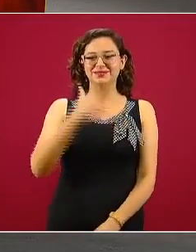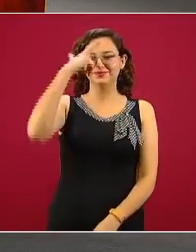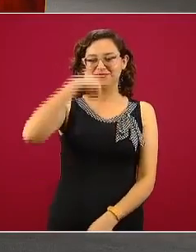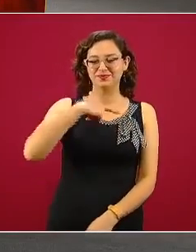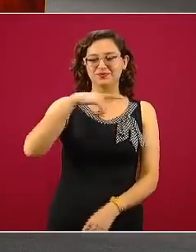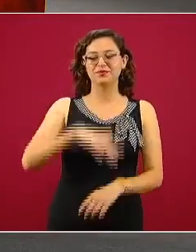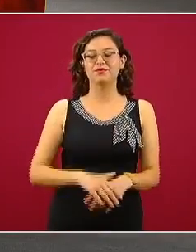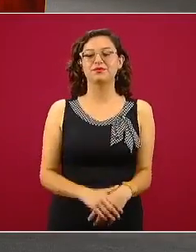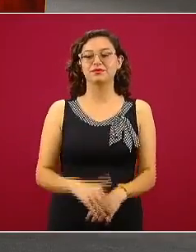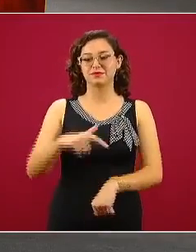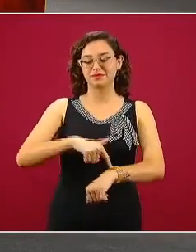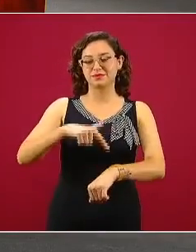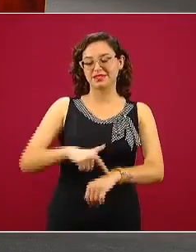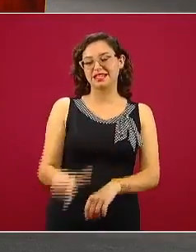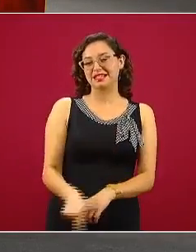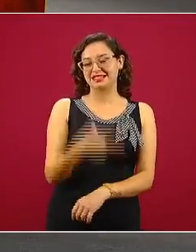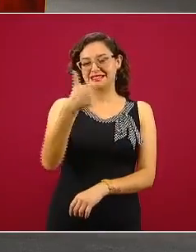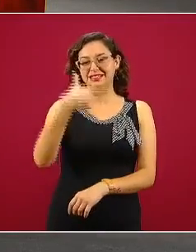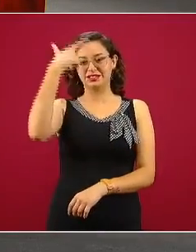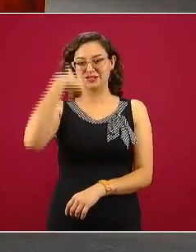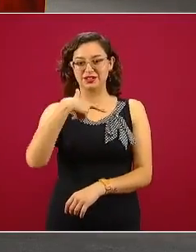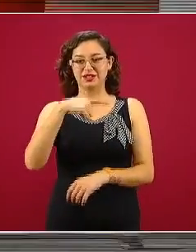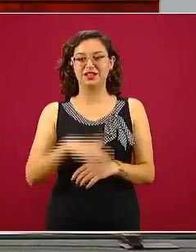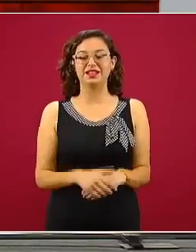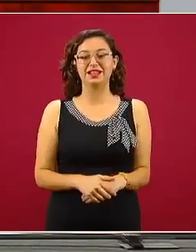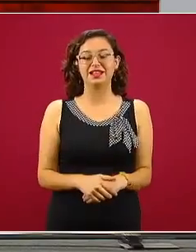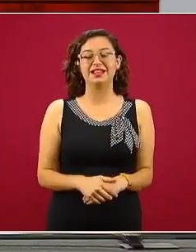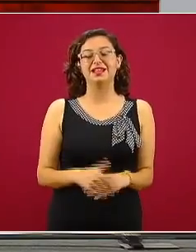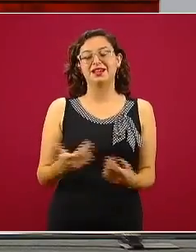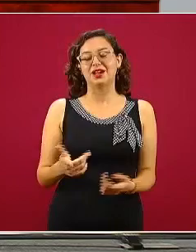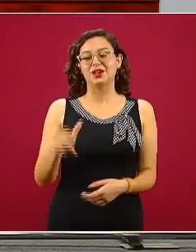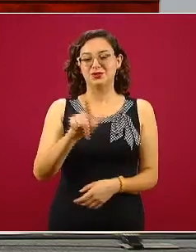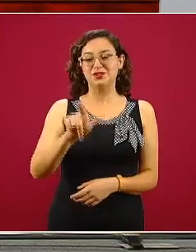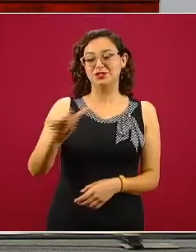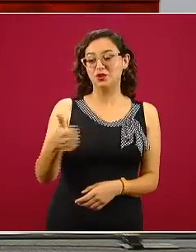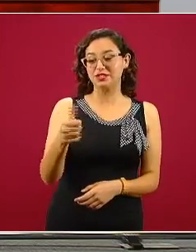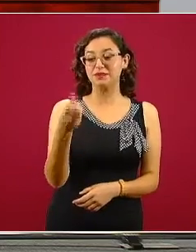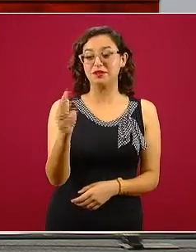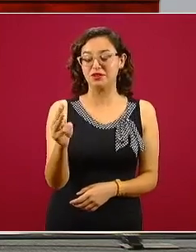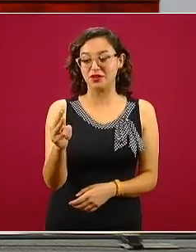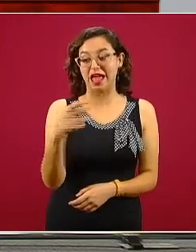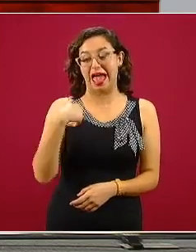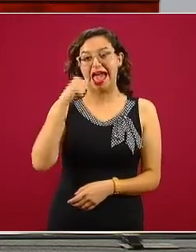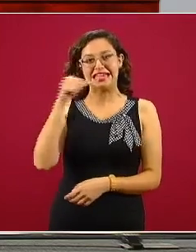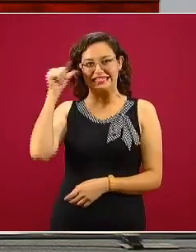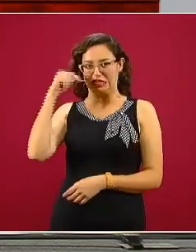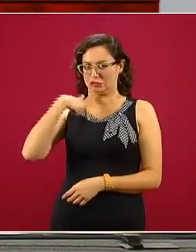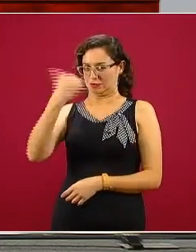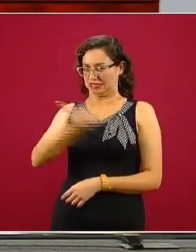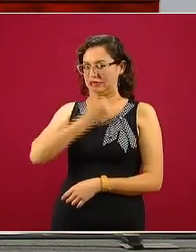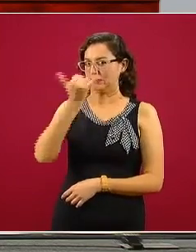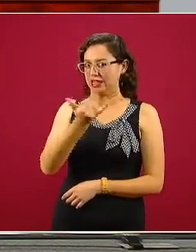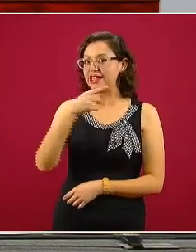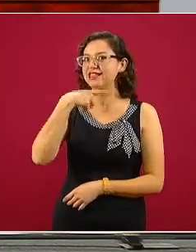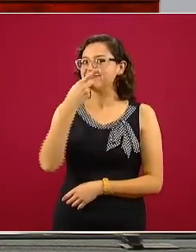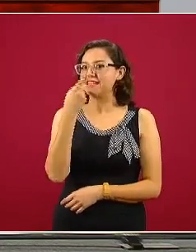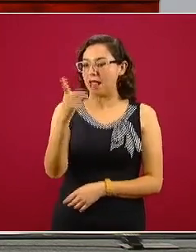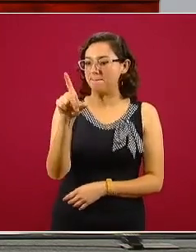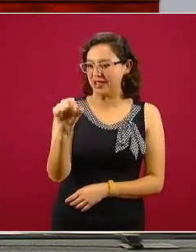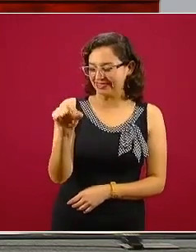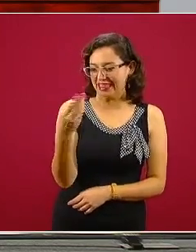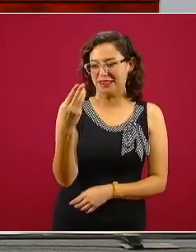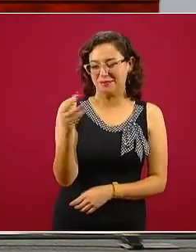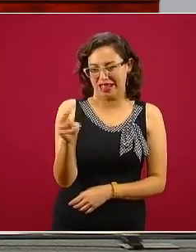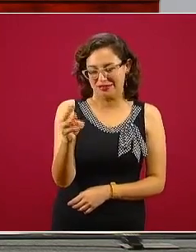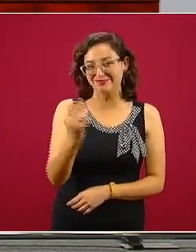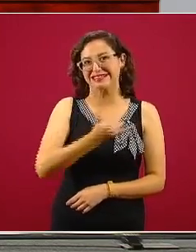de mayo, estoy consciente que ayer dije que era domingo 20 de mayo, cuando era domingo 10 de mayo, día de las madres, hoy